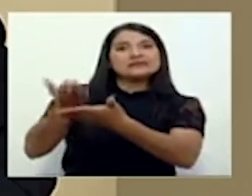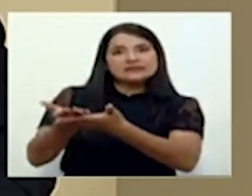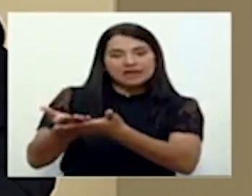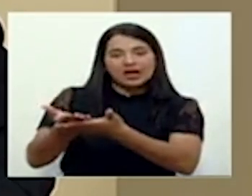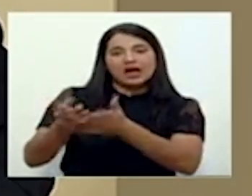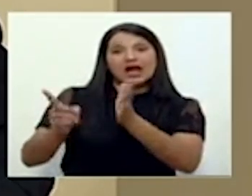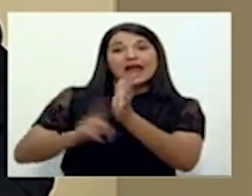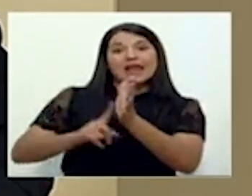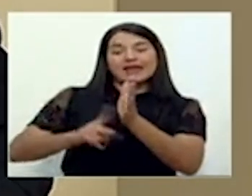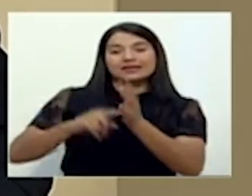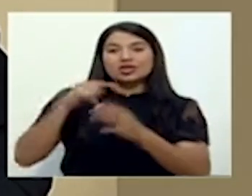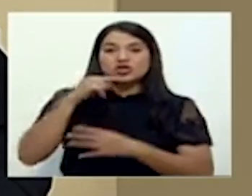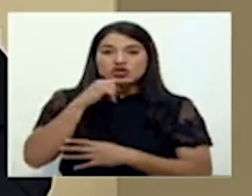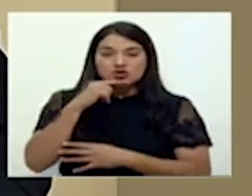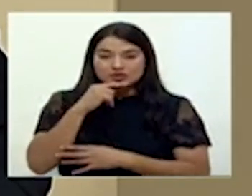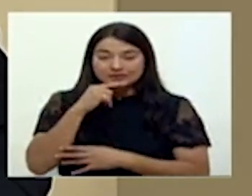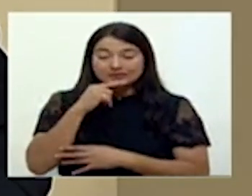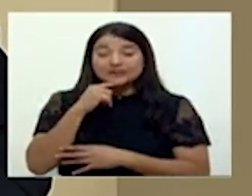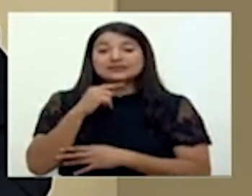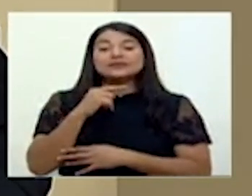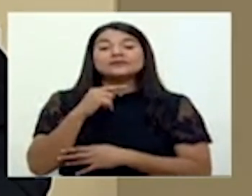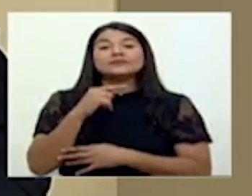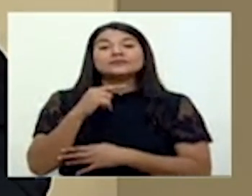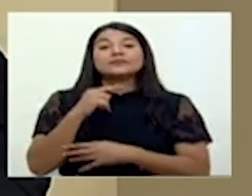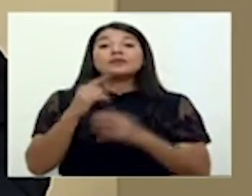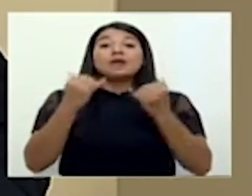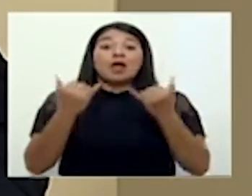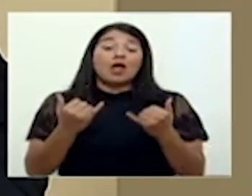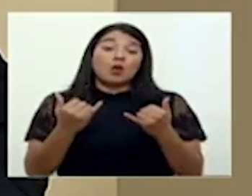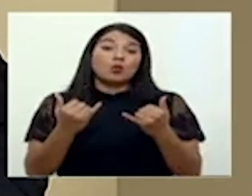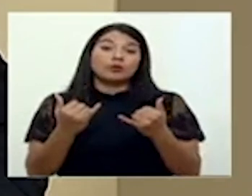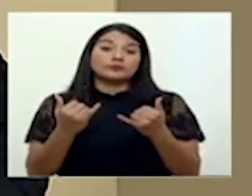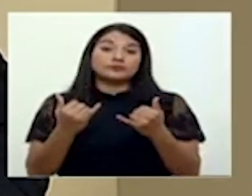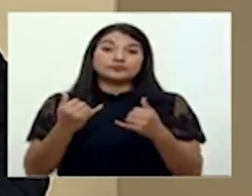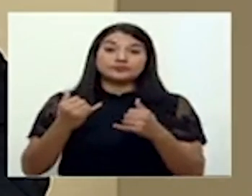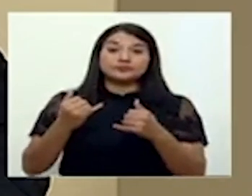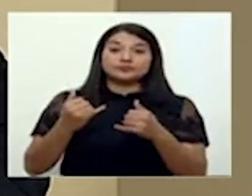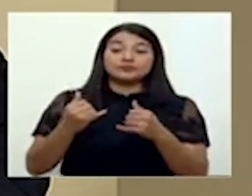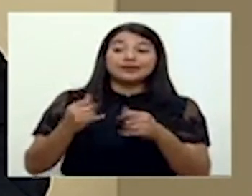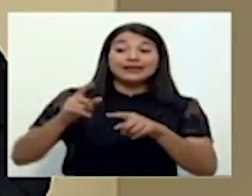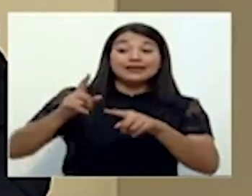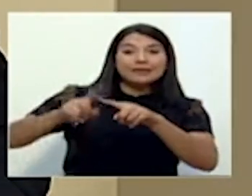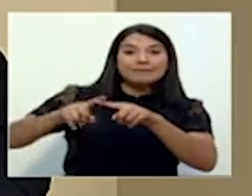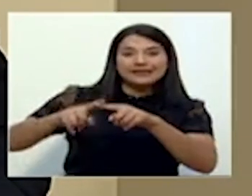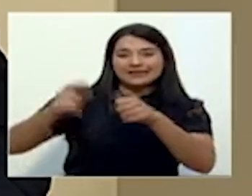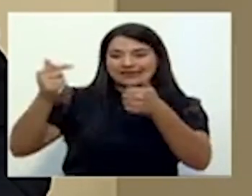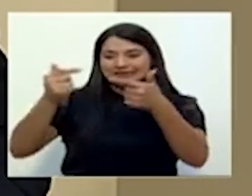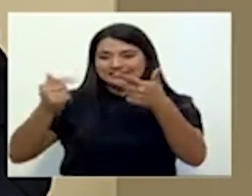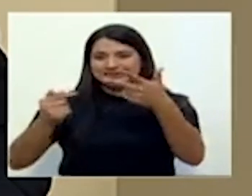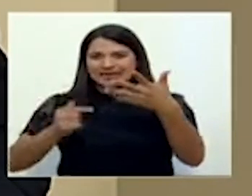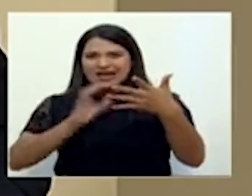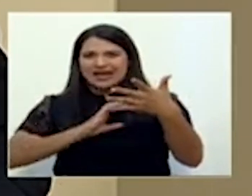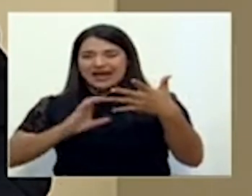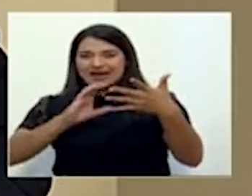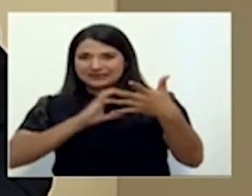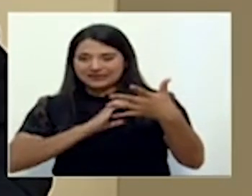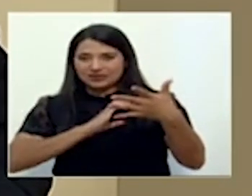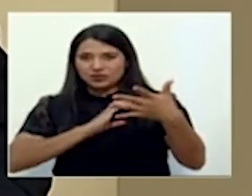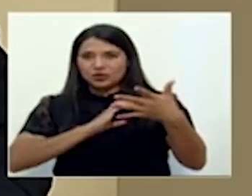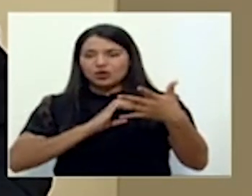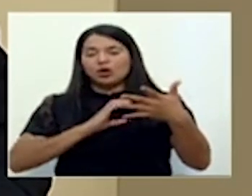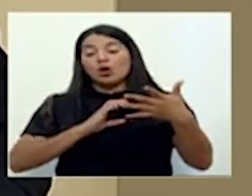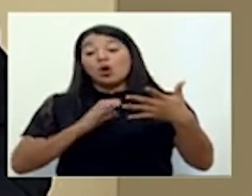que no queremos llegar. En términos de los indicadores, cuando estamos en alerta naranja y el país